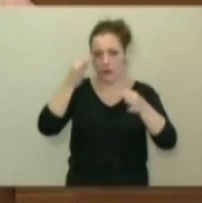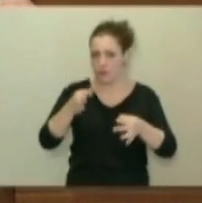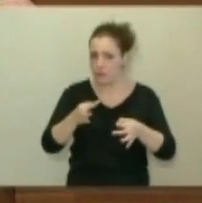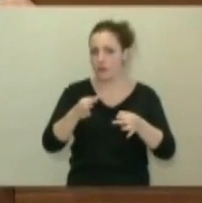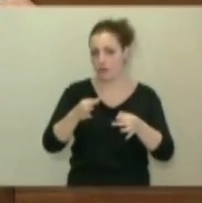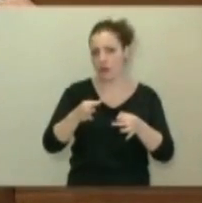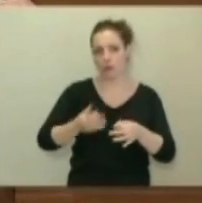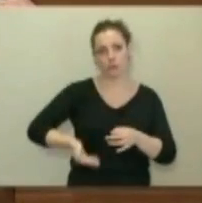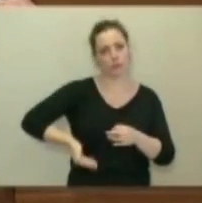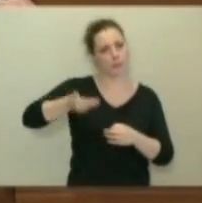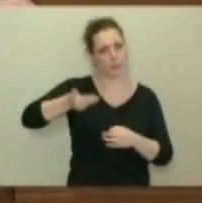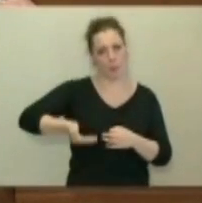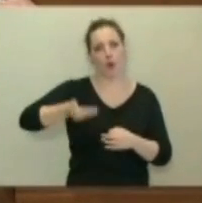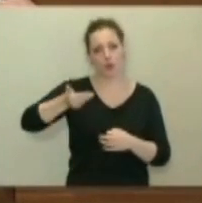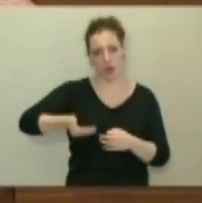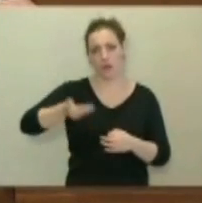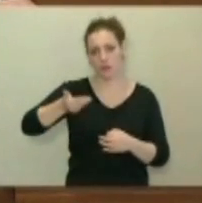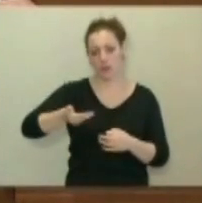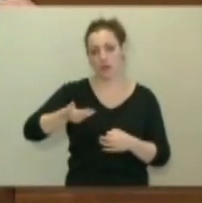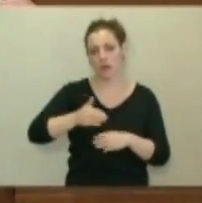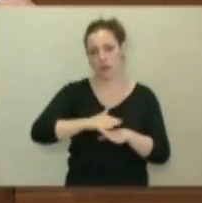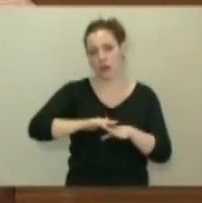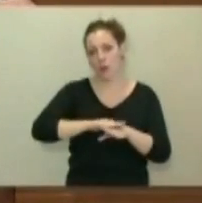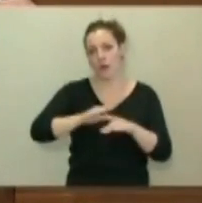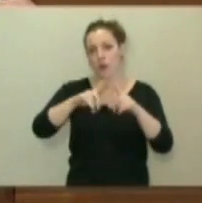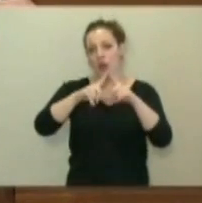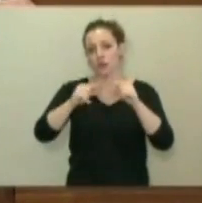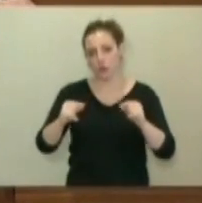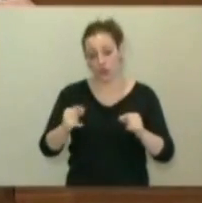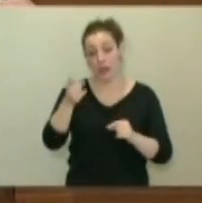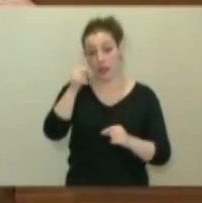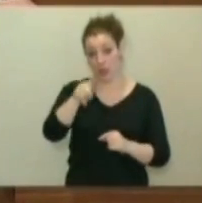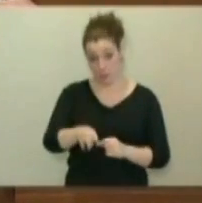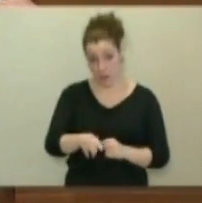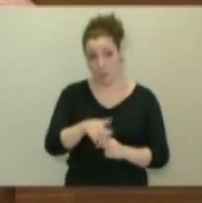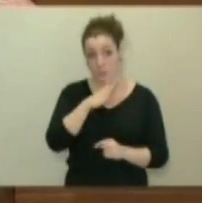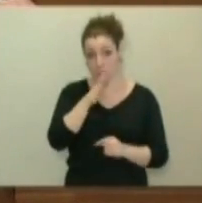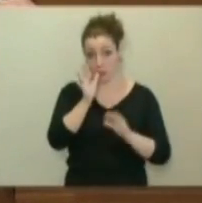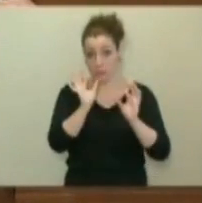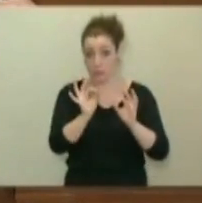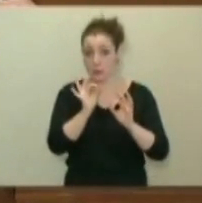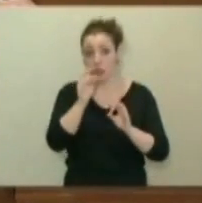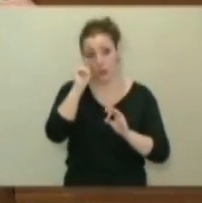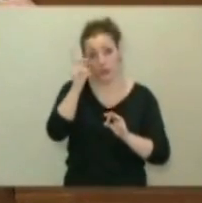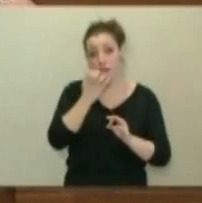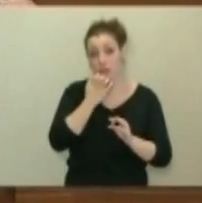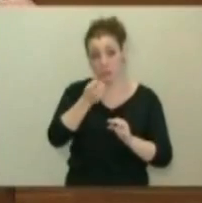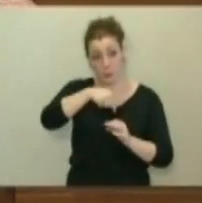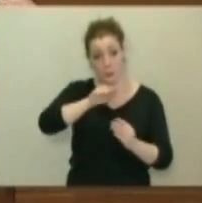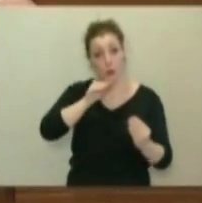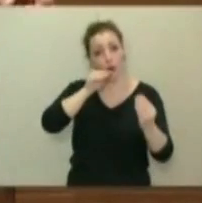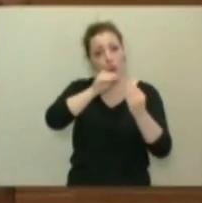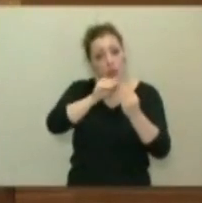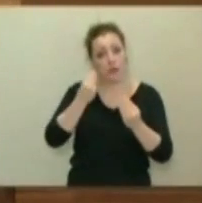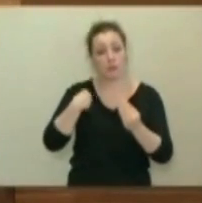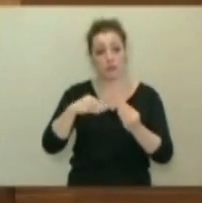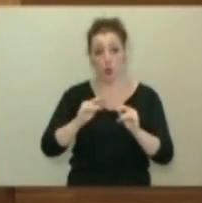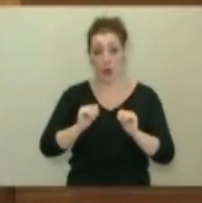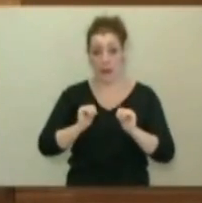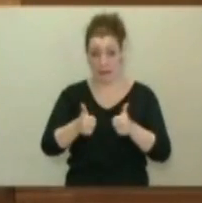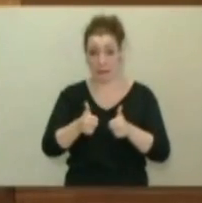mucho mayor peso que el Gobierno asturiano. También por esa razón, no sé si es una razón que ustedes comparten al formular esta iniciativa,